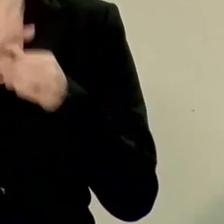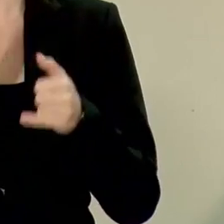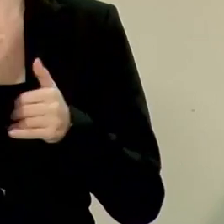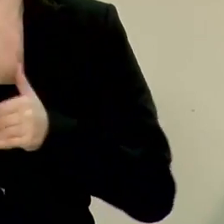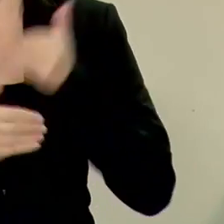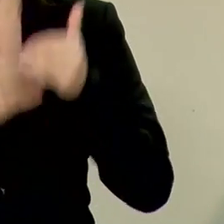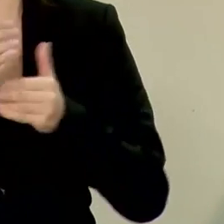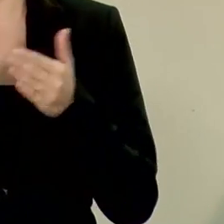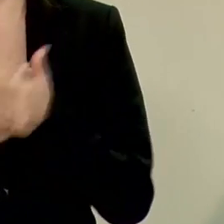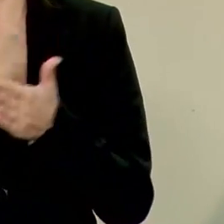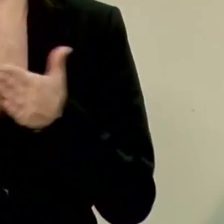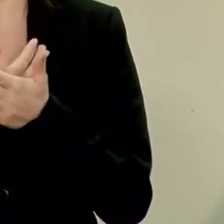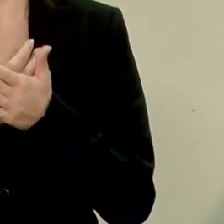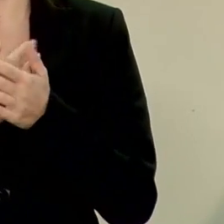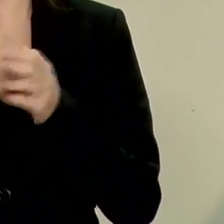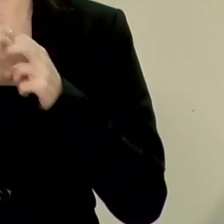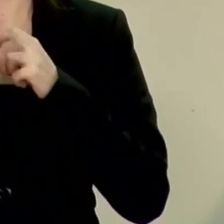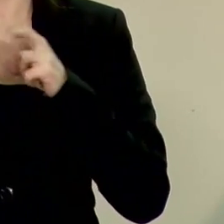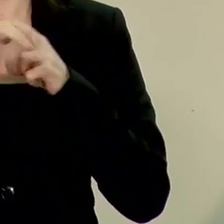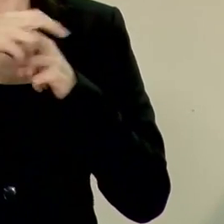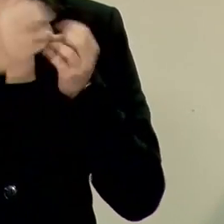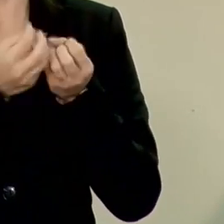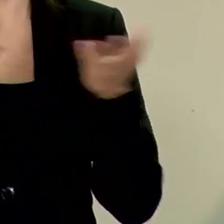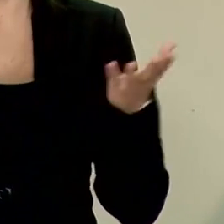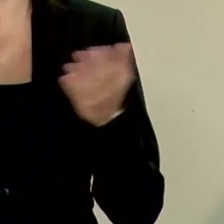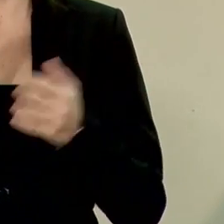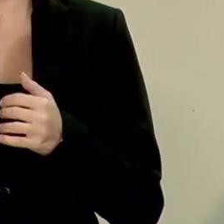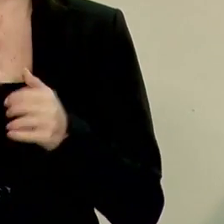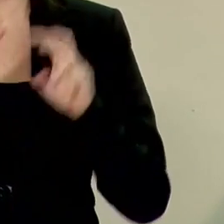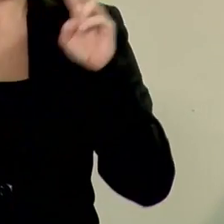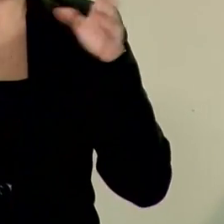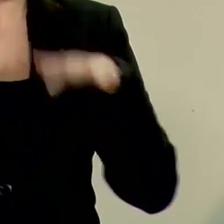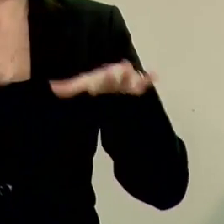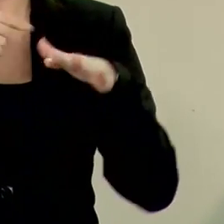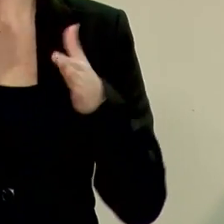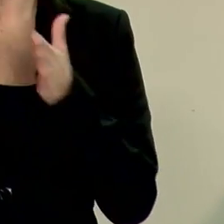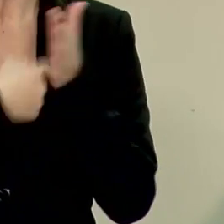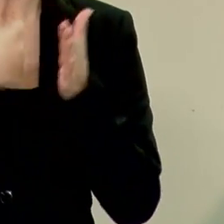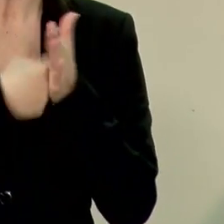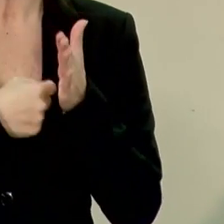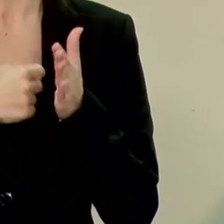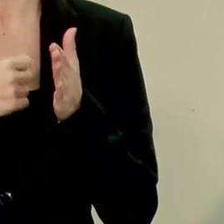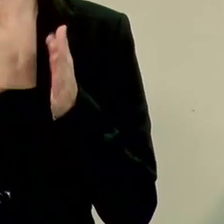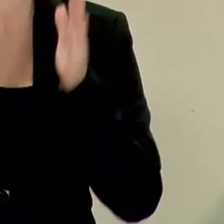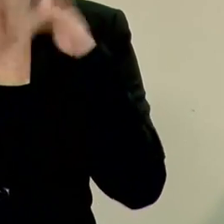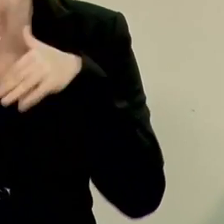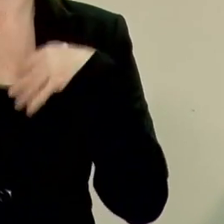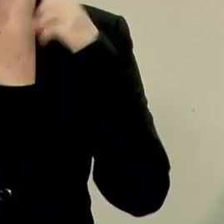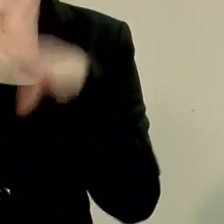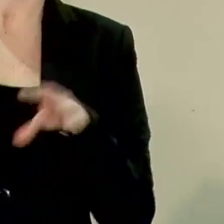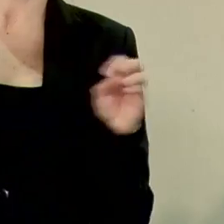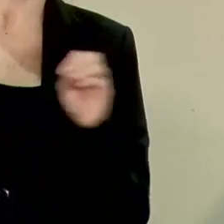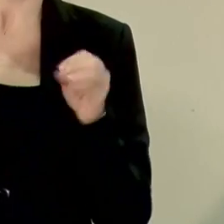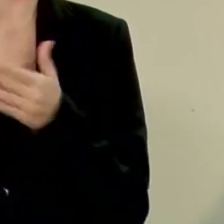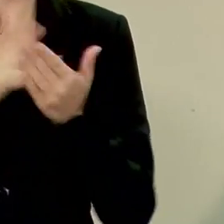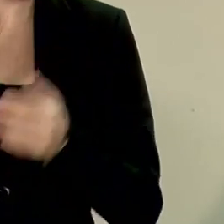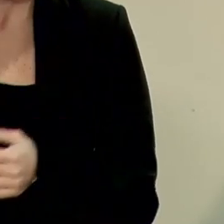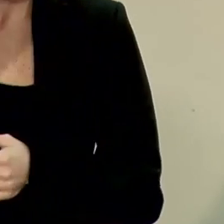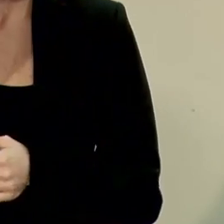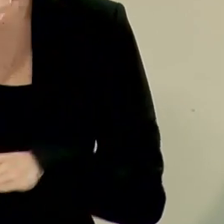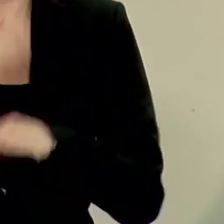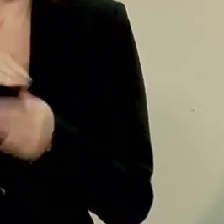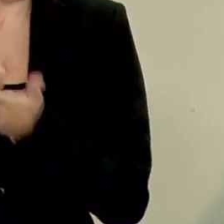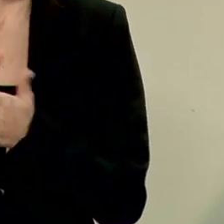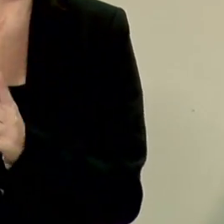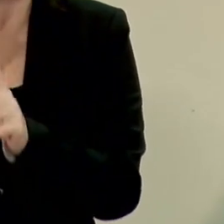del proceso de modernización del transporte público. En ese marco yo insistí que no había abandono ninguno de parte del gobierno de